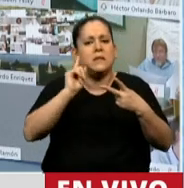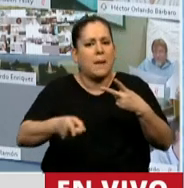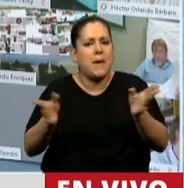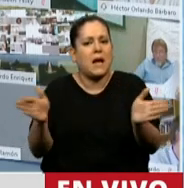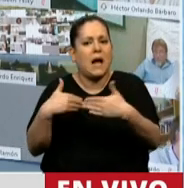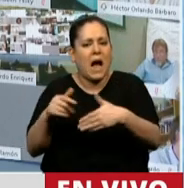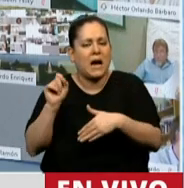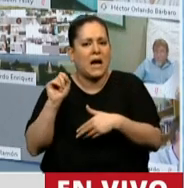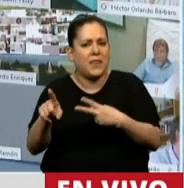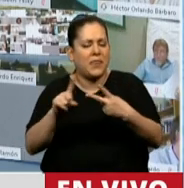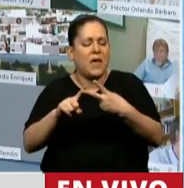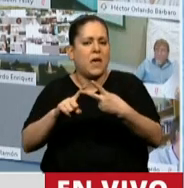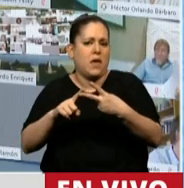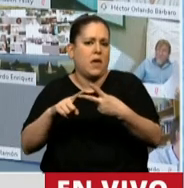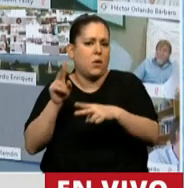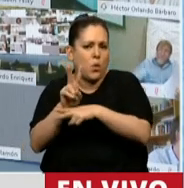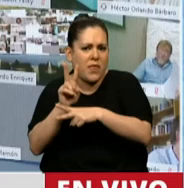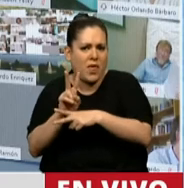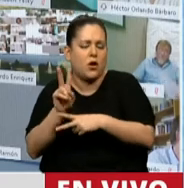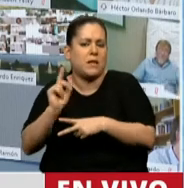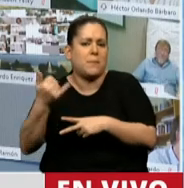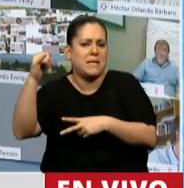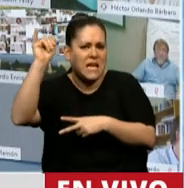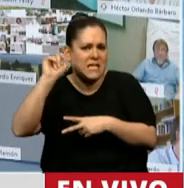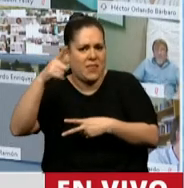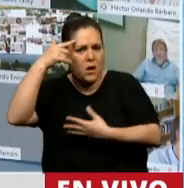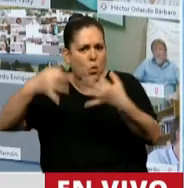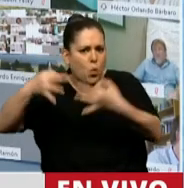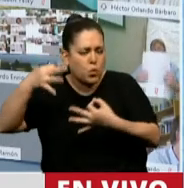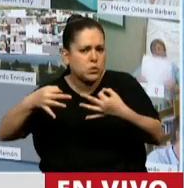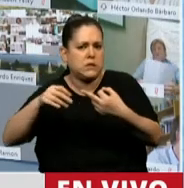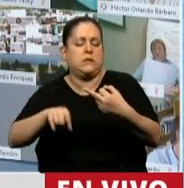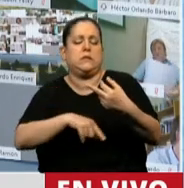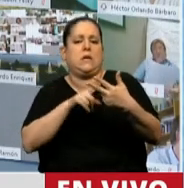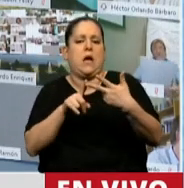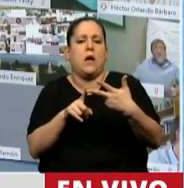previsional de abogados y procuradores y tasa de justicia como condición de admisión,